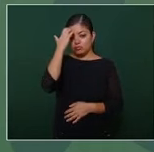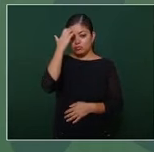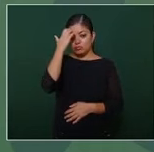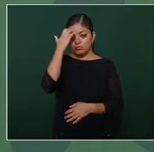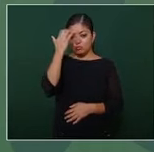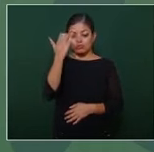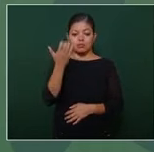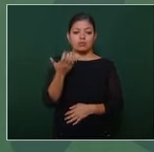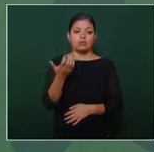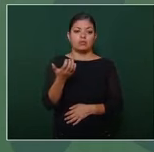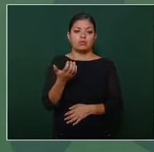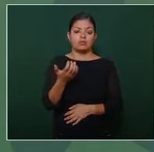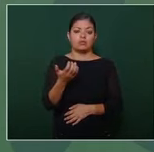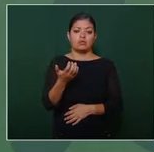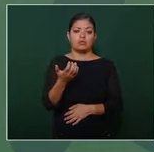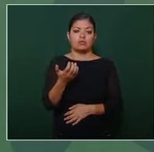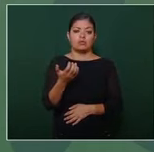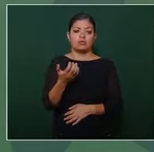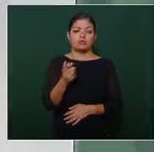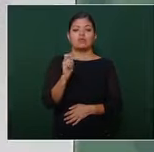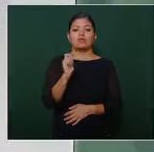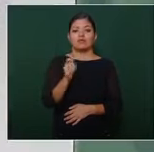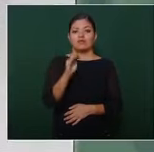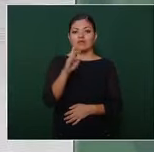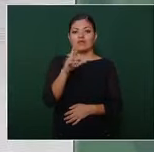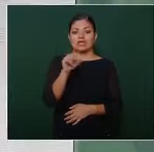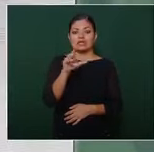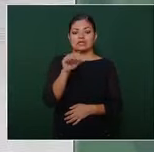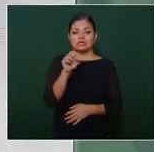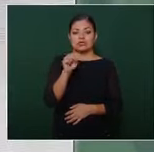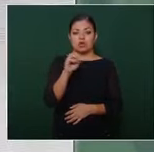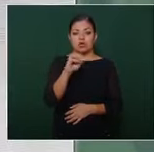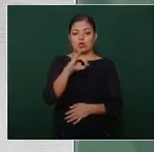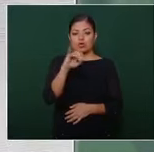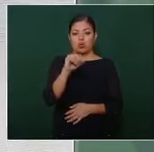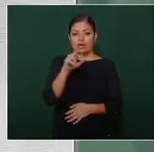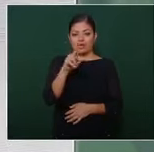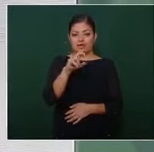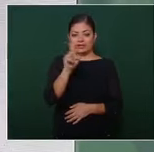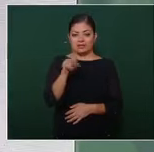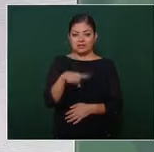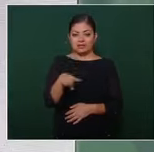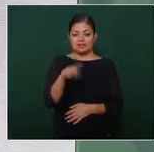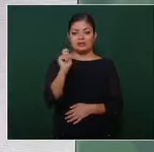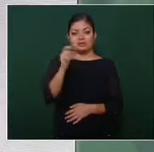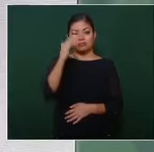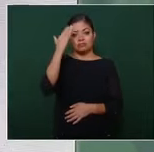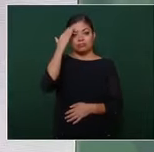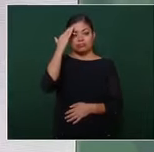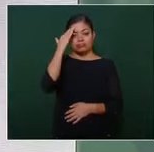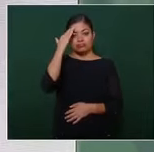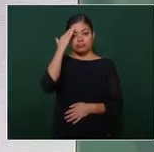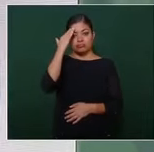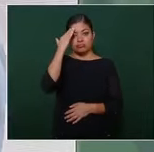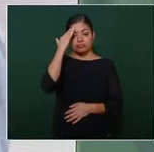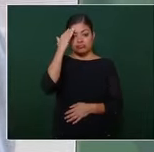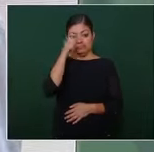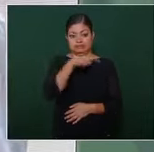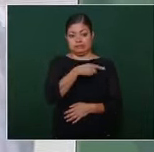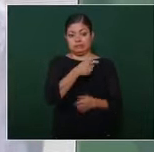a Francisco Juárez el dirigente de los telefonistas y es